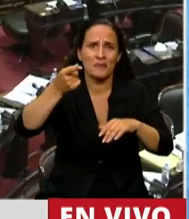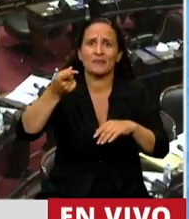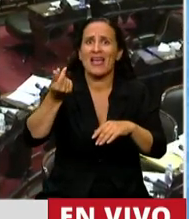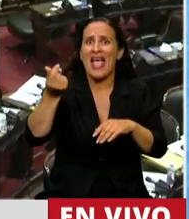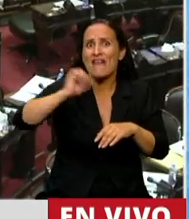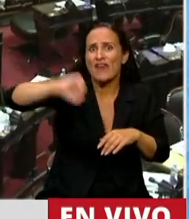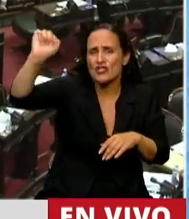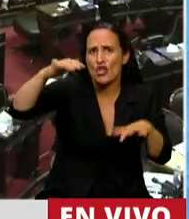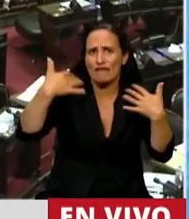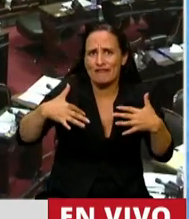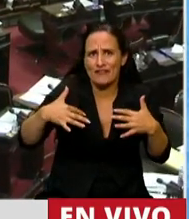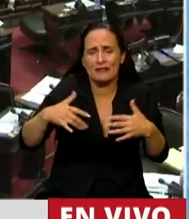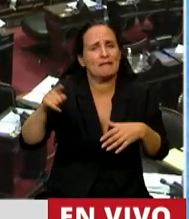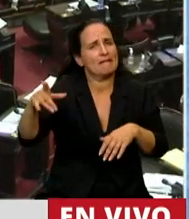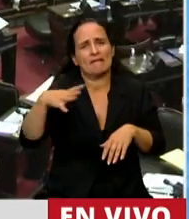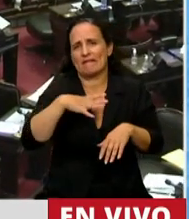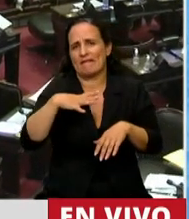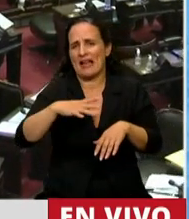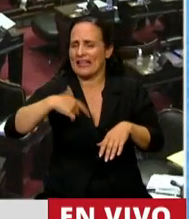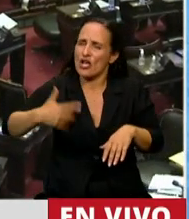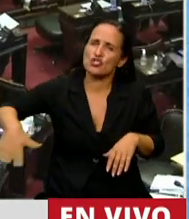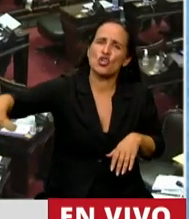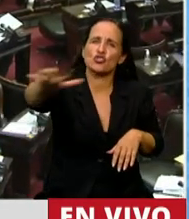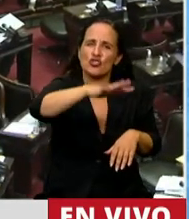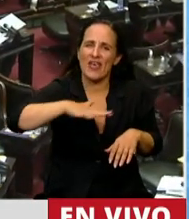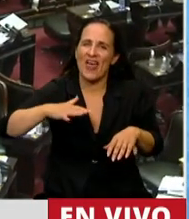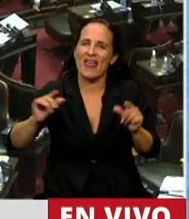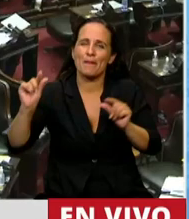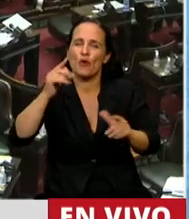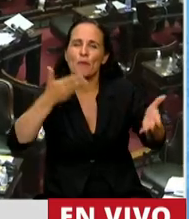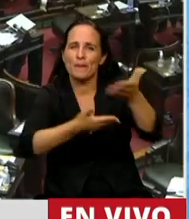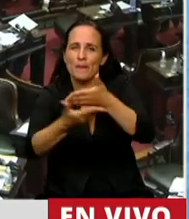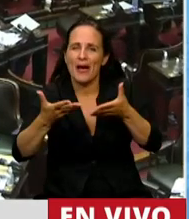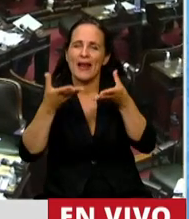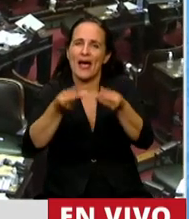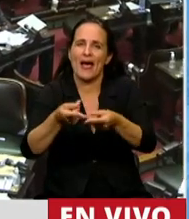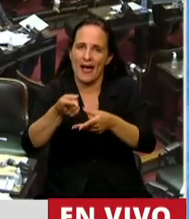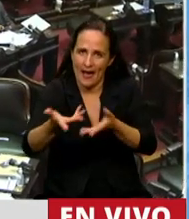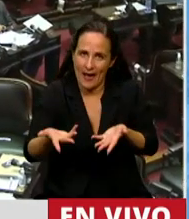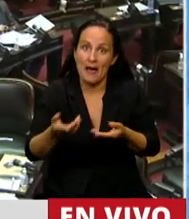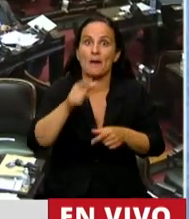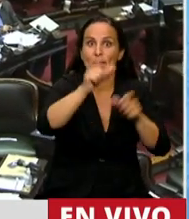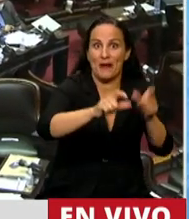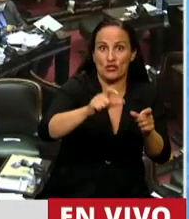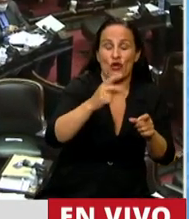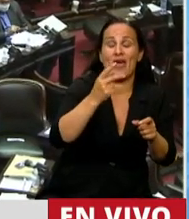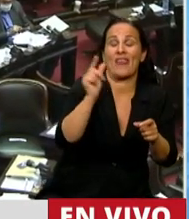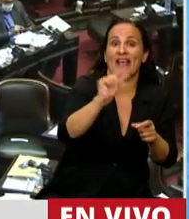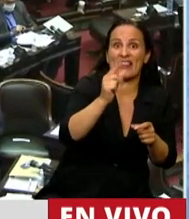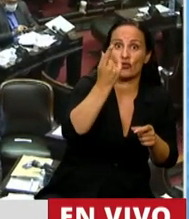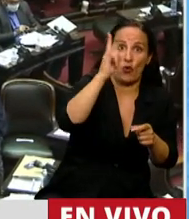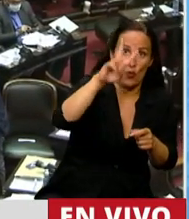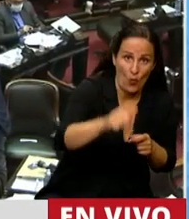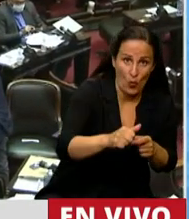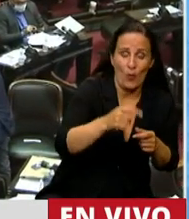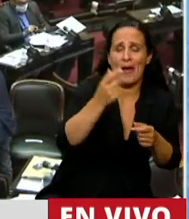galopande, no haya un esfuerzo compartido de toda la sociedad para solucionar este problema. De los usuarios del crédito UBA para la casa, del usuario del